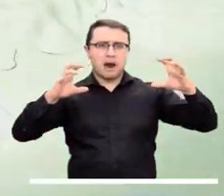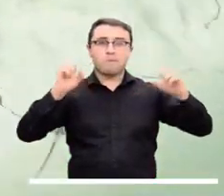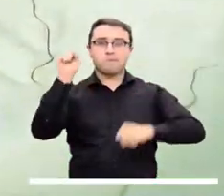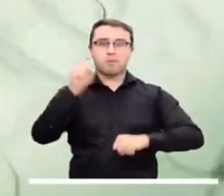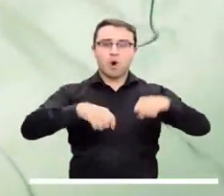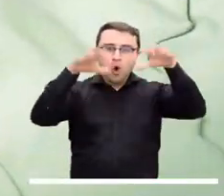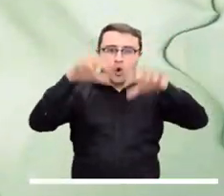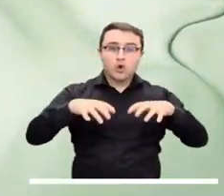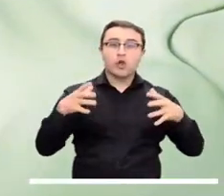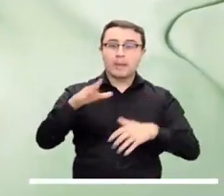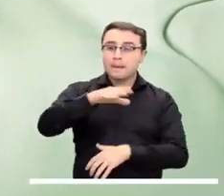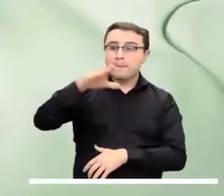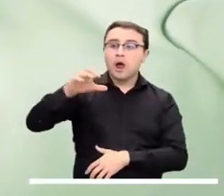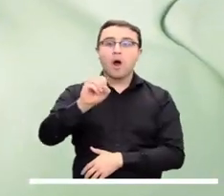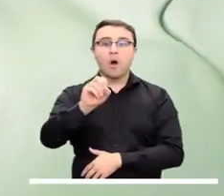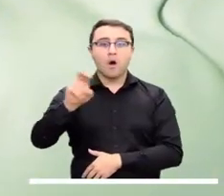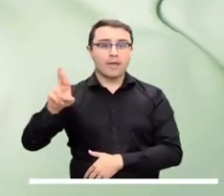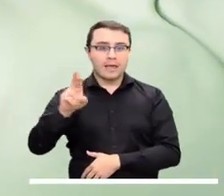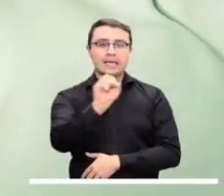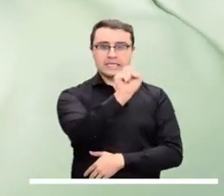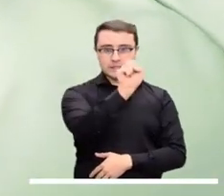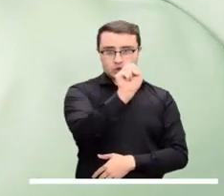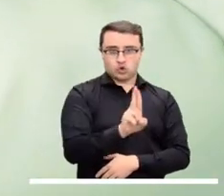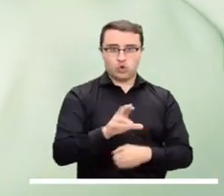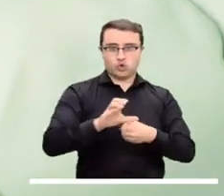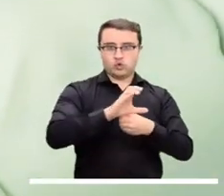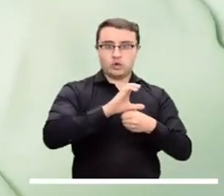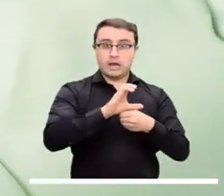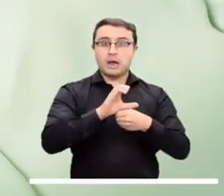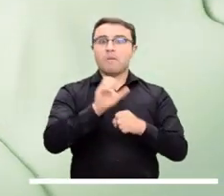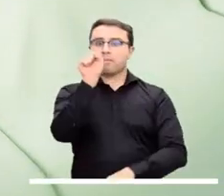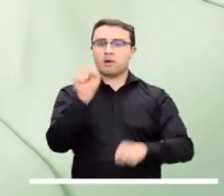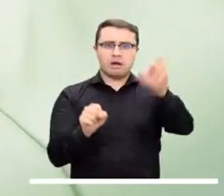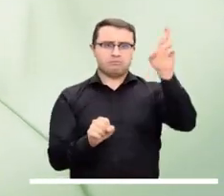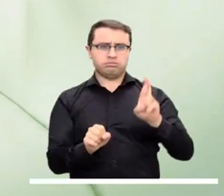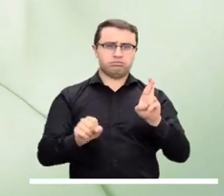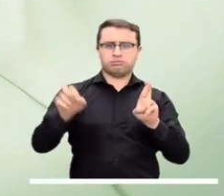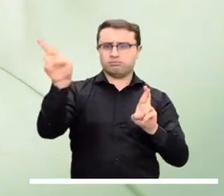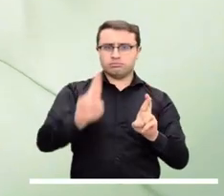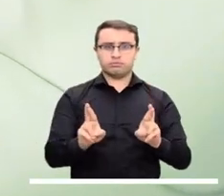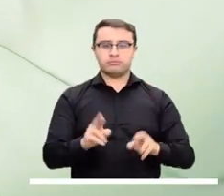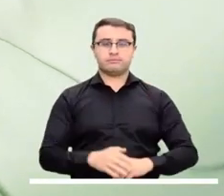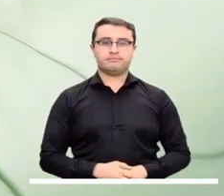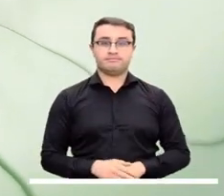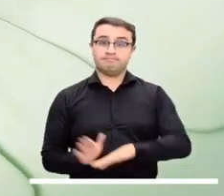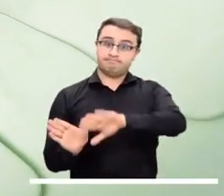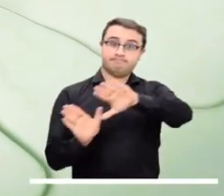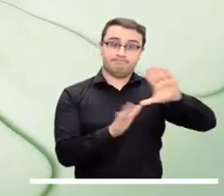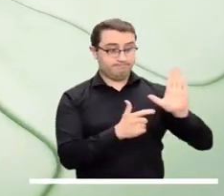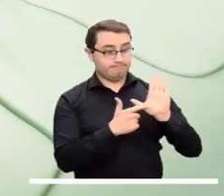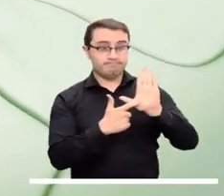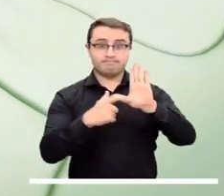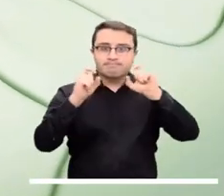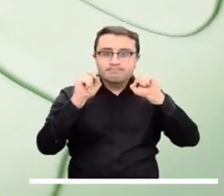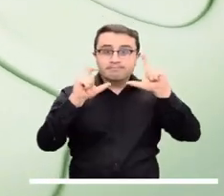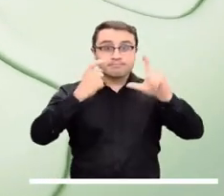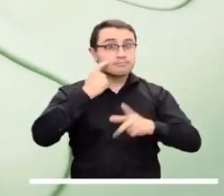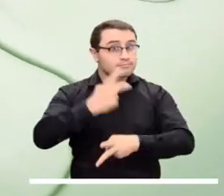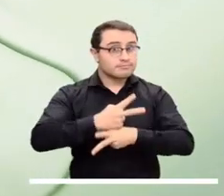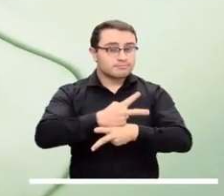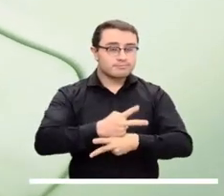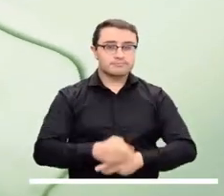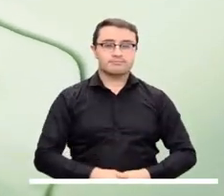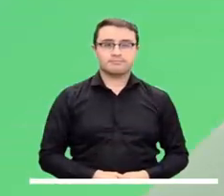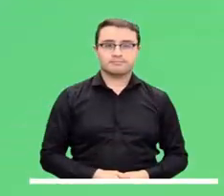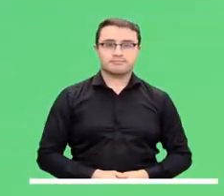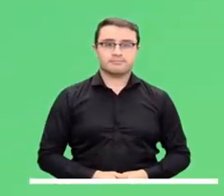El aumento de la nubosidad previsto en la capital podría provocar lluvias sobre los cerros orientales y el sur de la ciudad. No se descarta actividad eléctrica